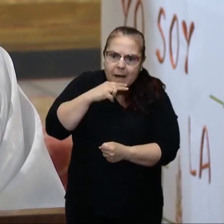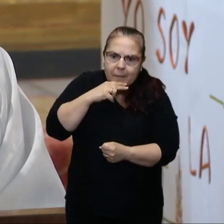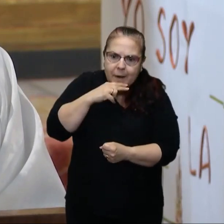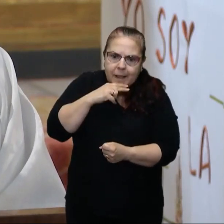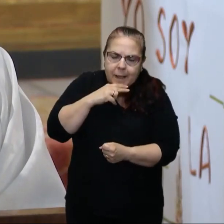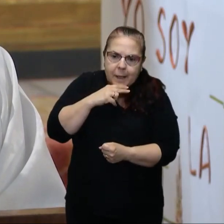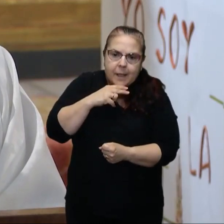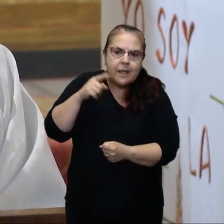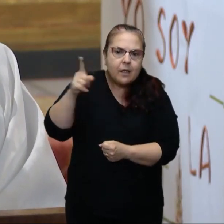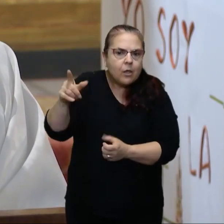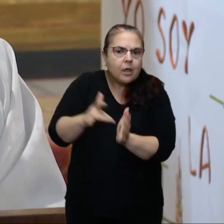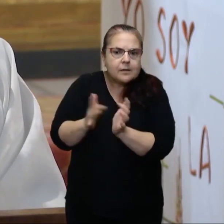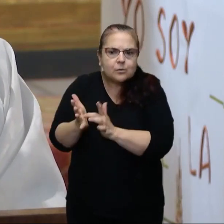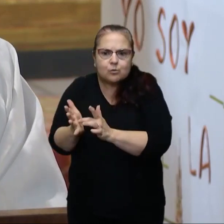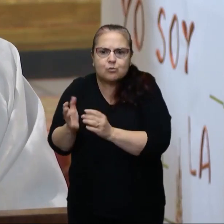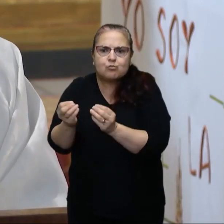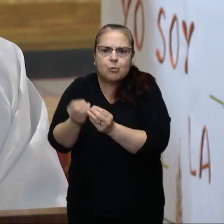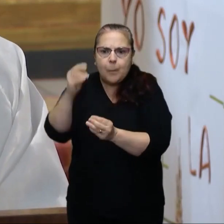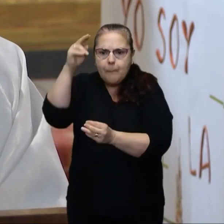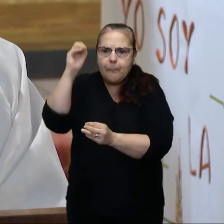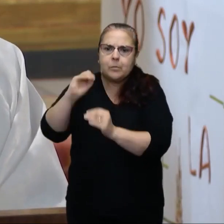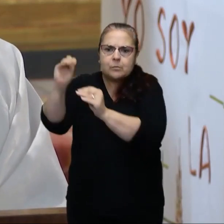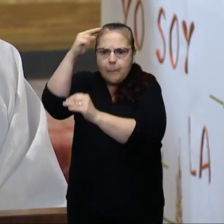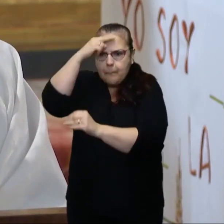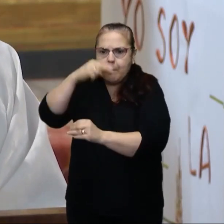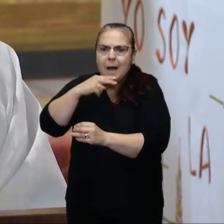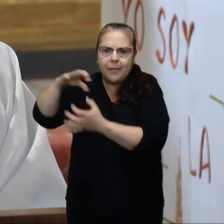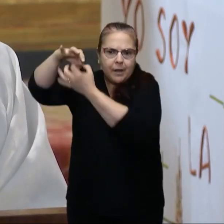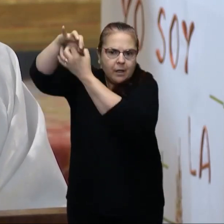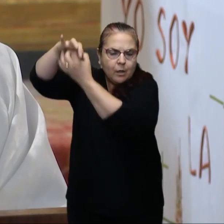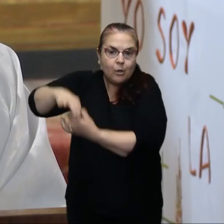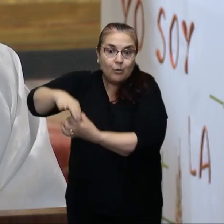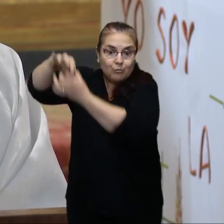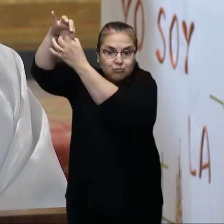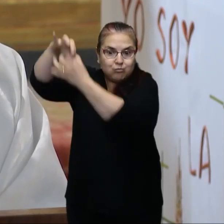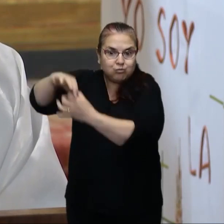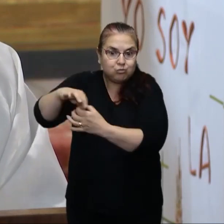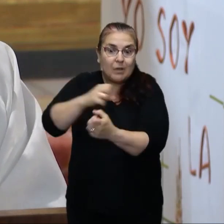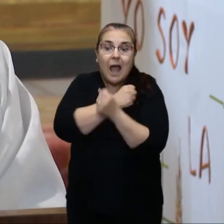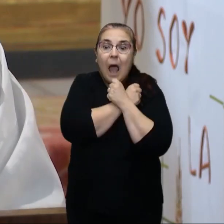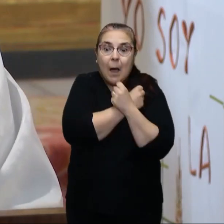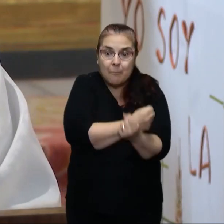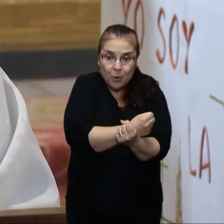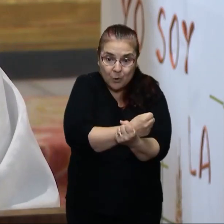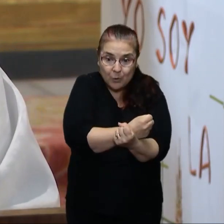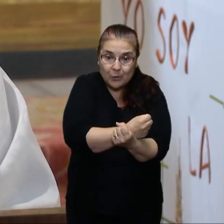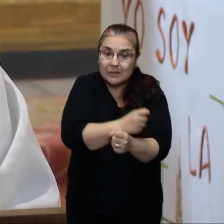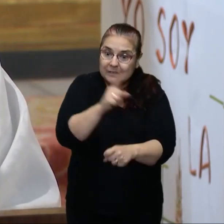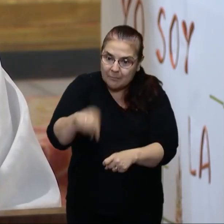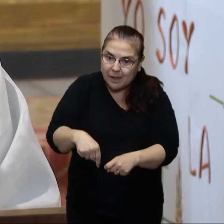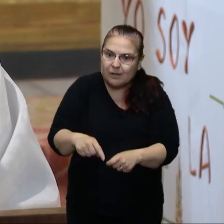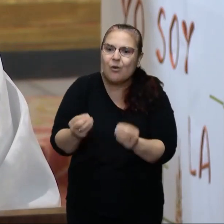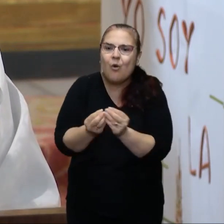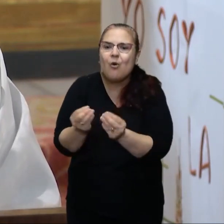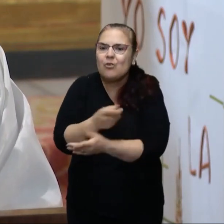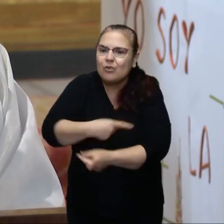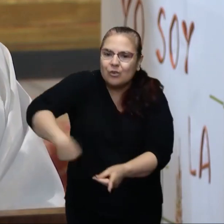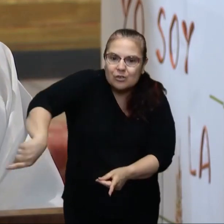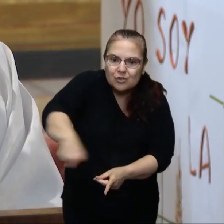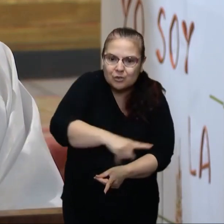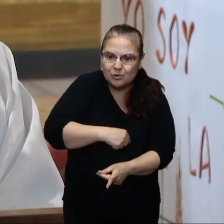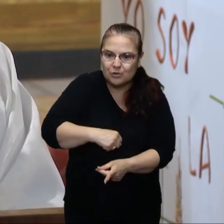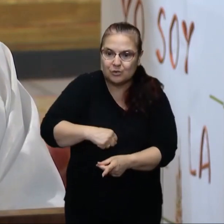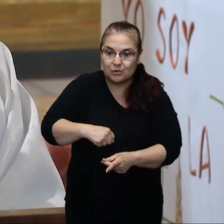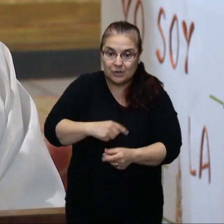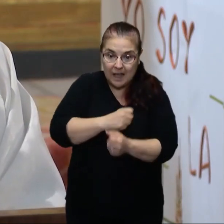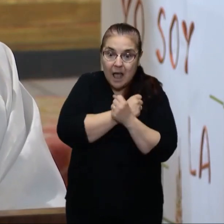entre él y el Padre llega a ser una relación de amor entre él y nosotros. Es el amor del